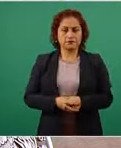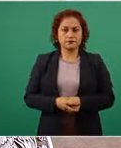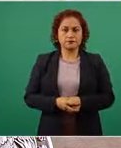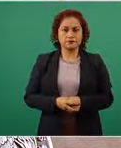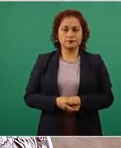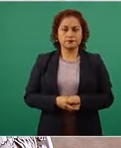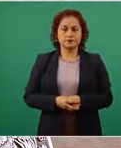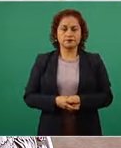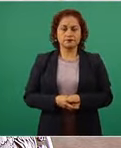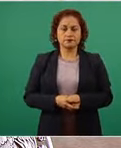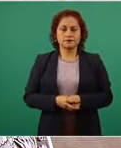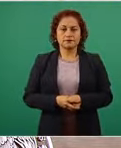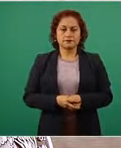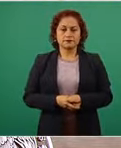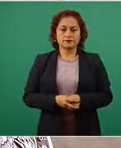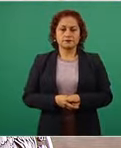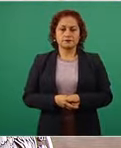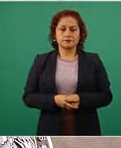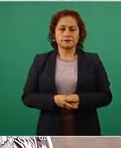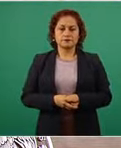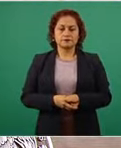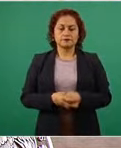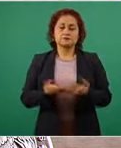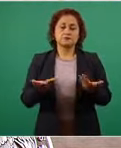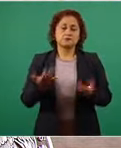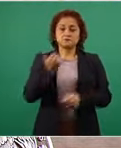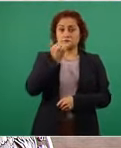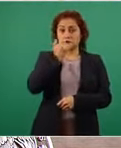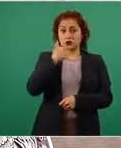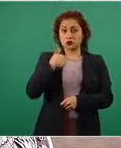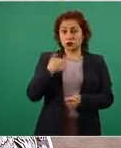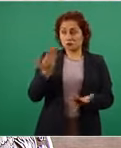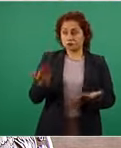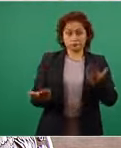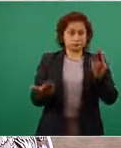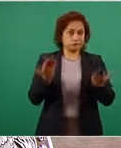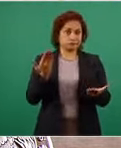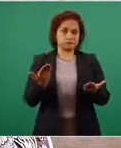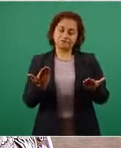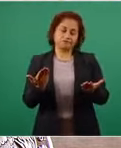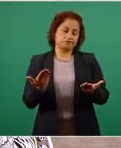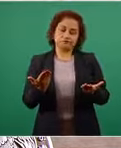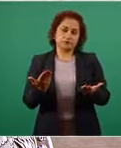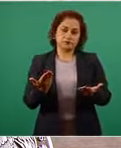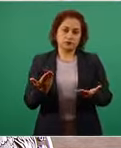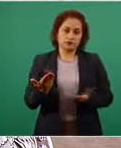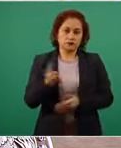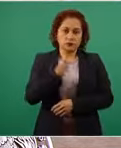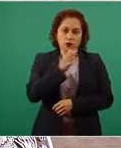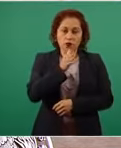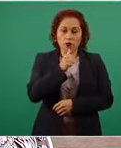yo yo no no puedo hacer comparaciones pero sí déjenme decirle algunas cosas